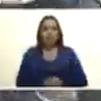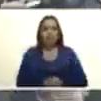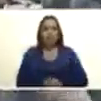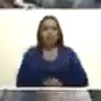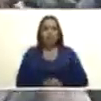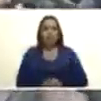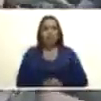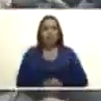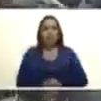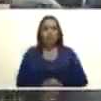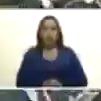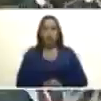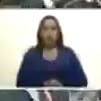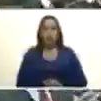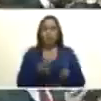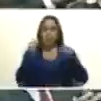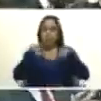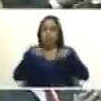y hoy